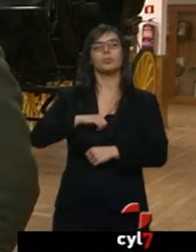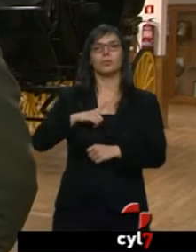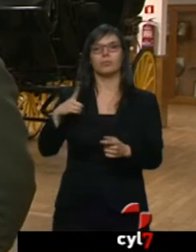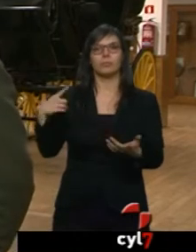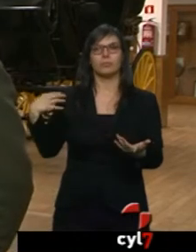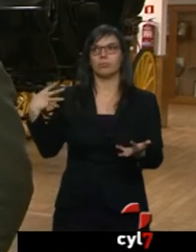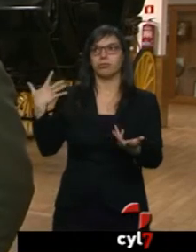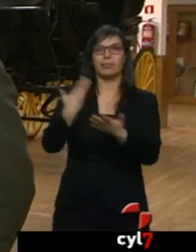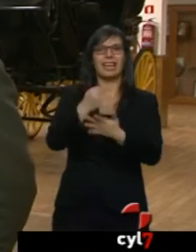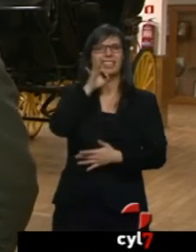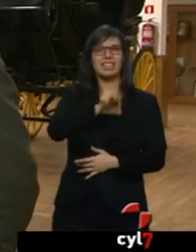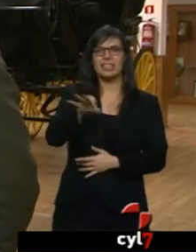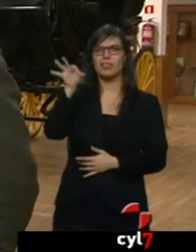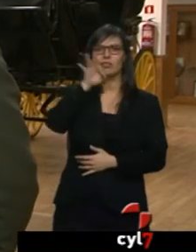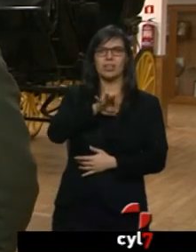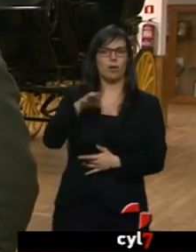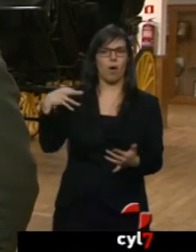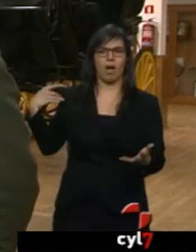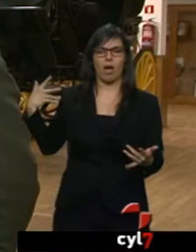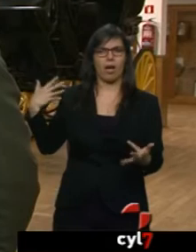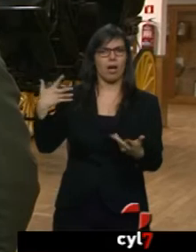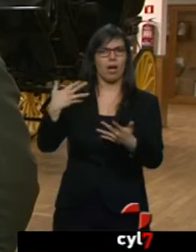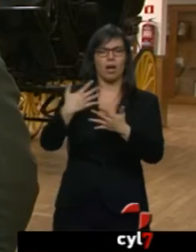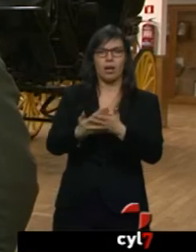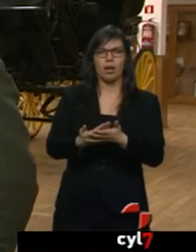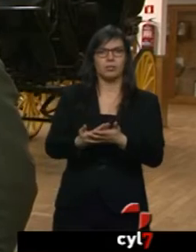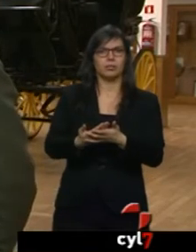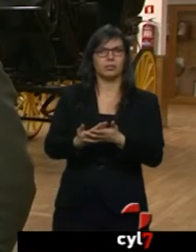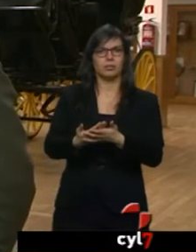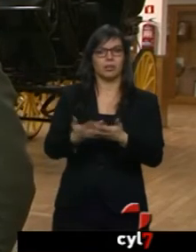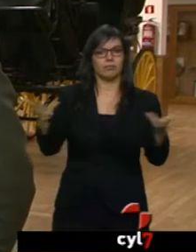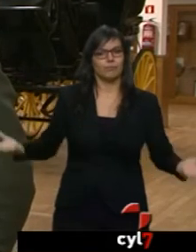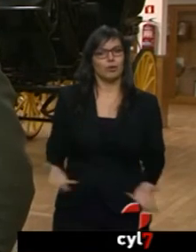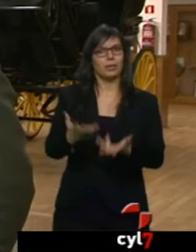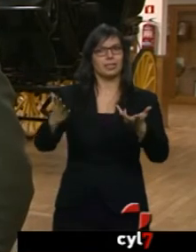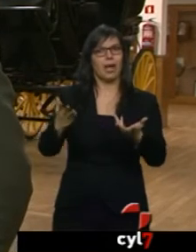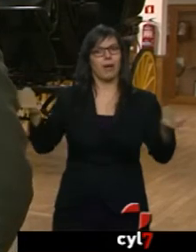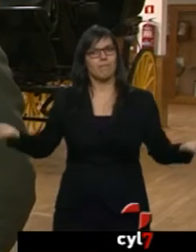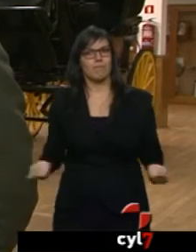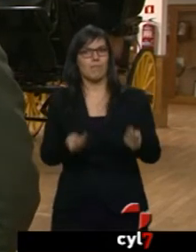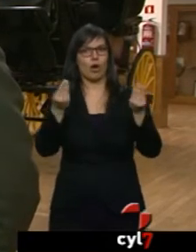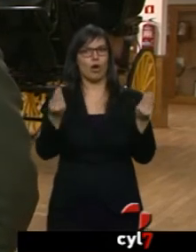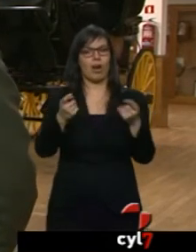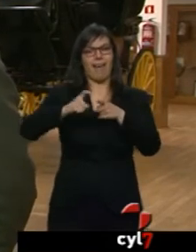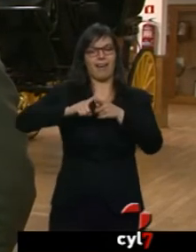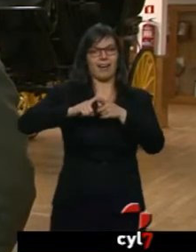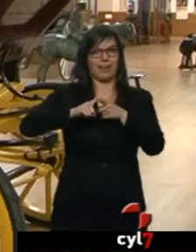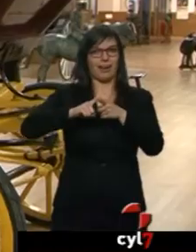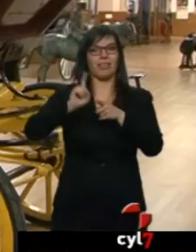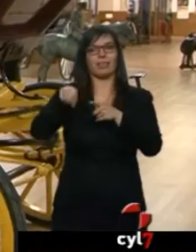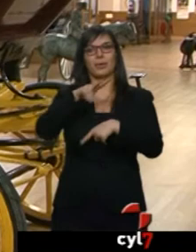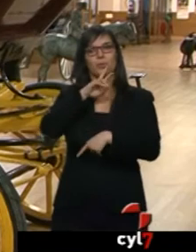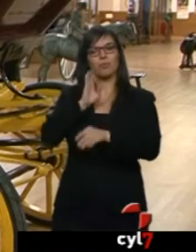siglos, a lo largo de los años ha intervenido en el fomento y la mejora de las distintas razas y en la conservación de